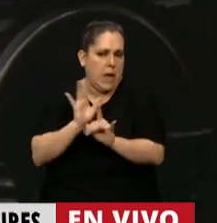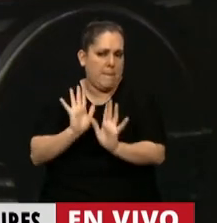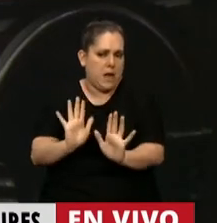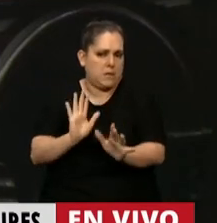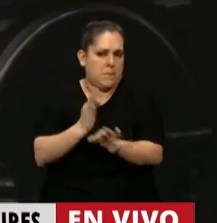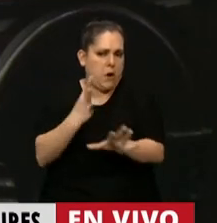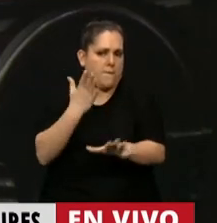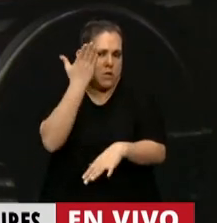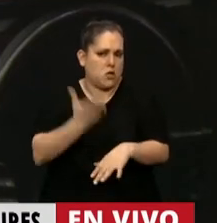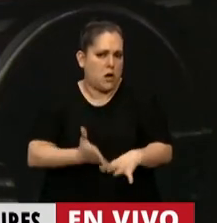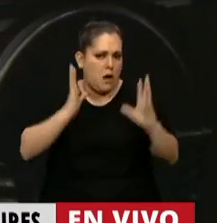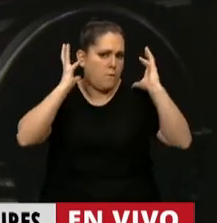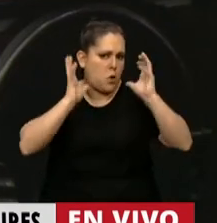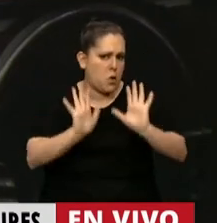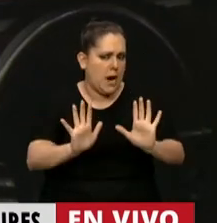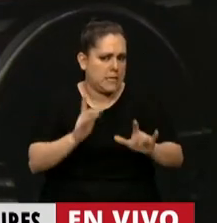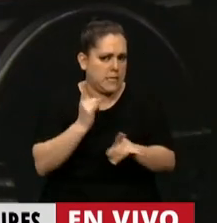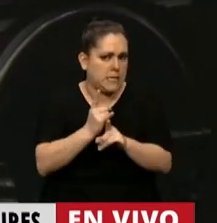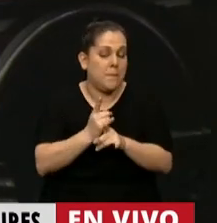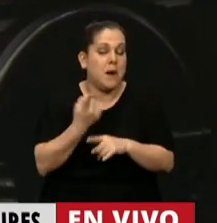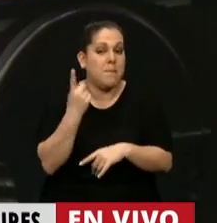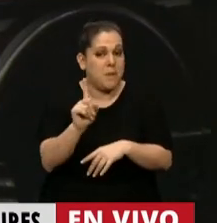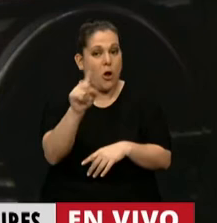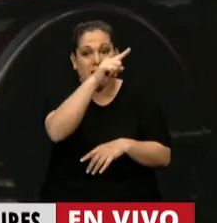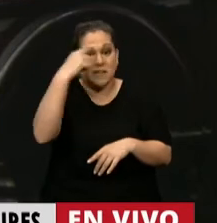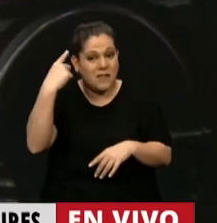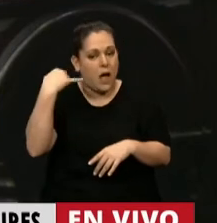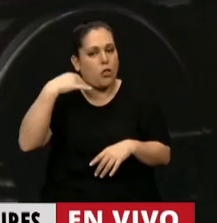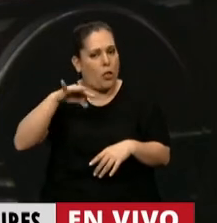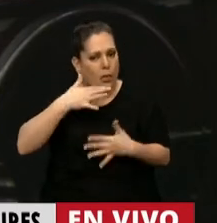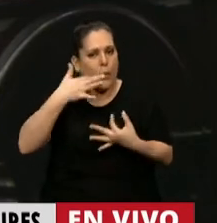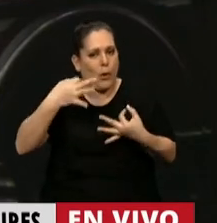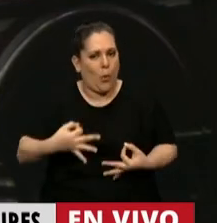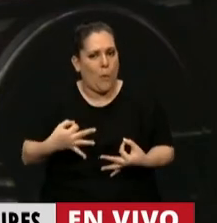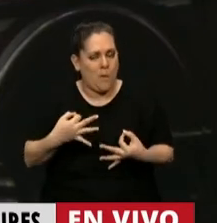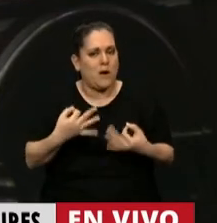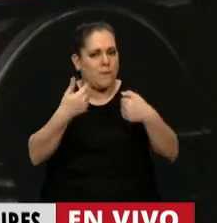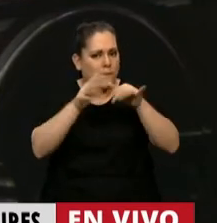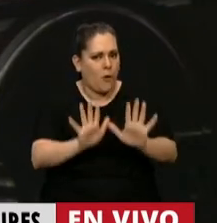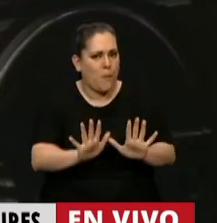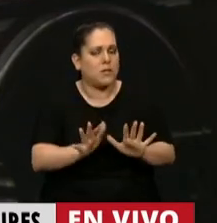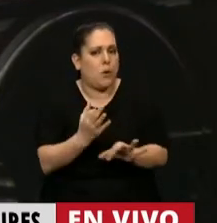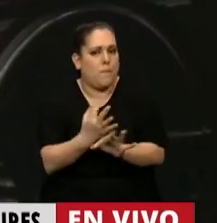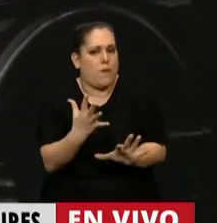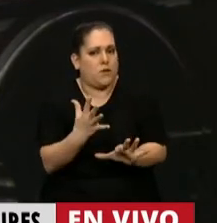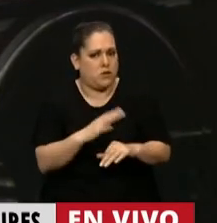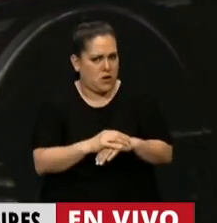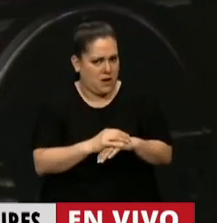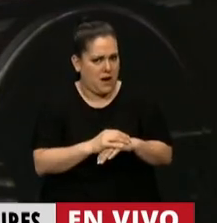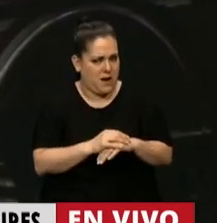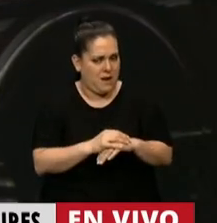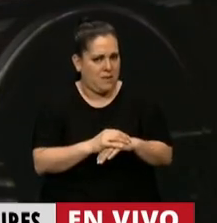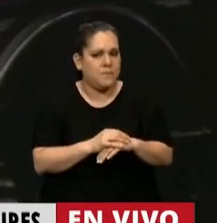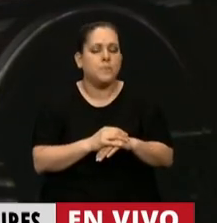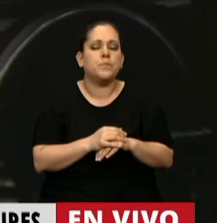actividades profesionales. Es el Estado que tiene que garantizar la formación de las especialidades en cada una de las